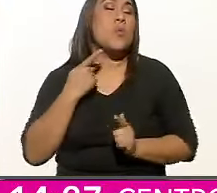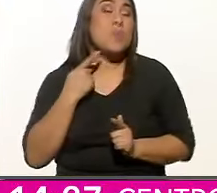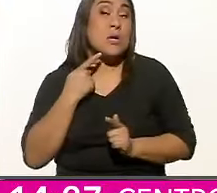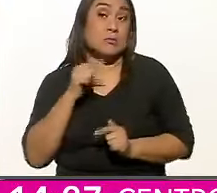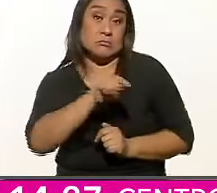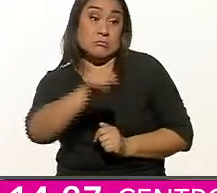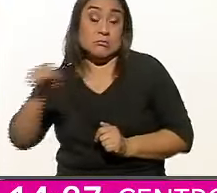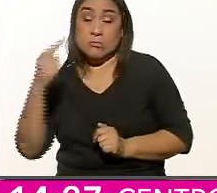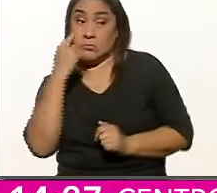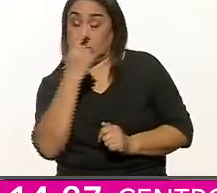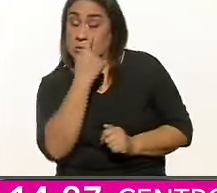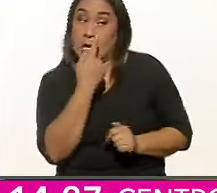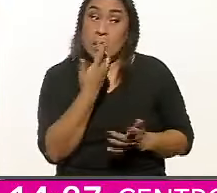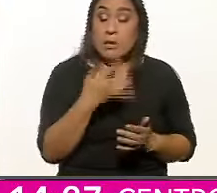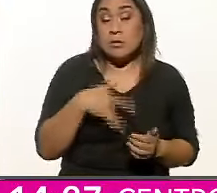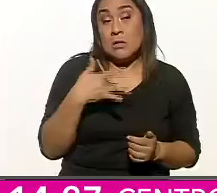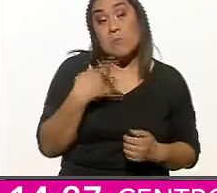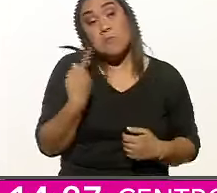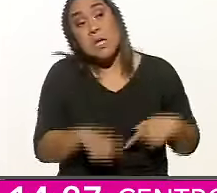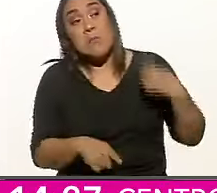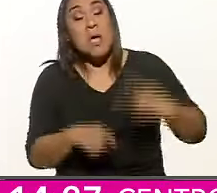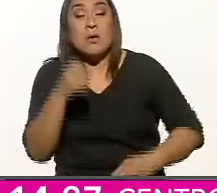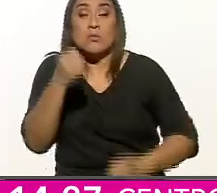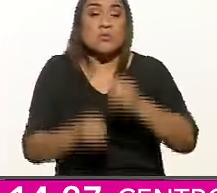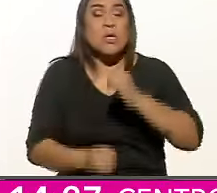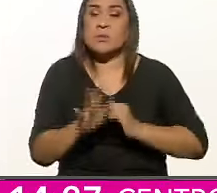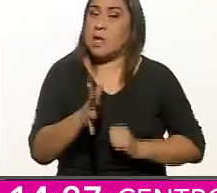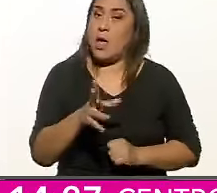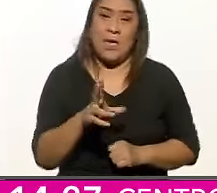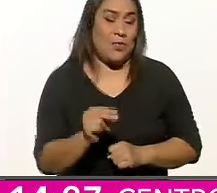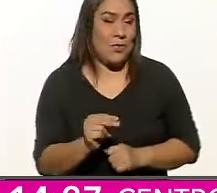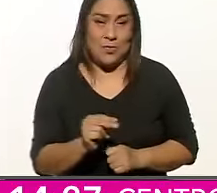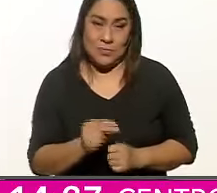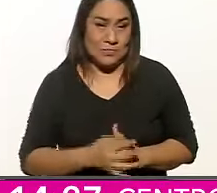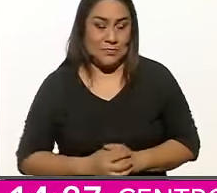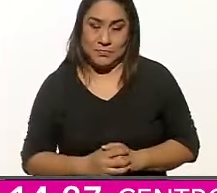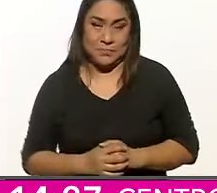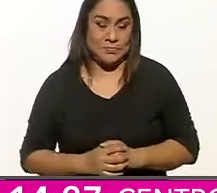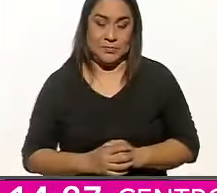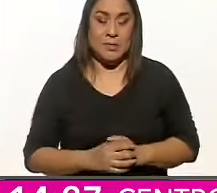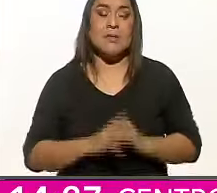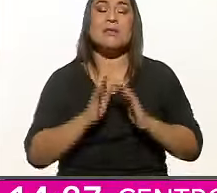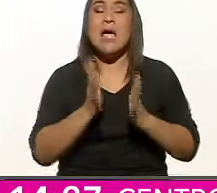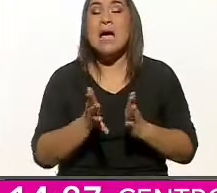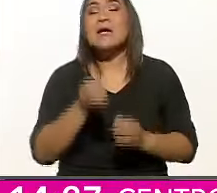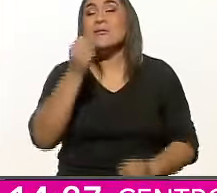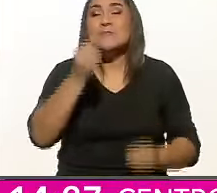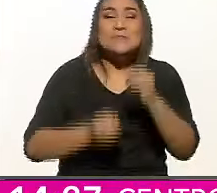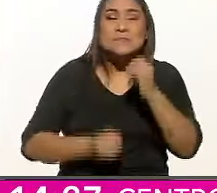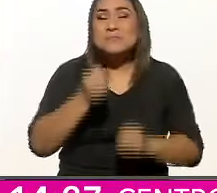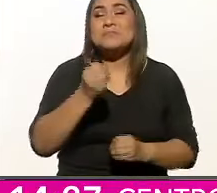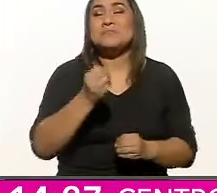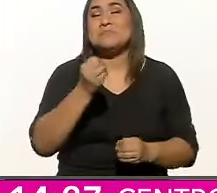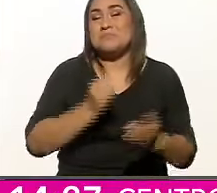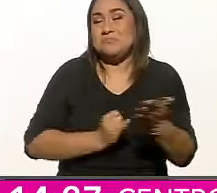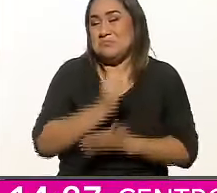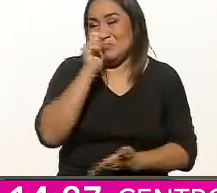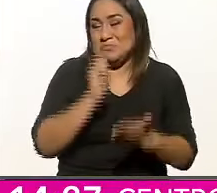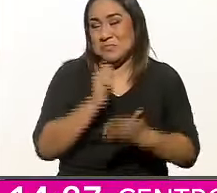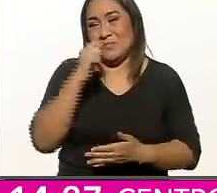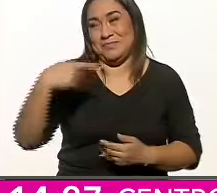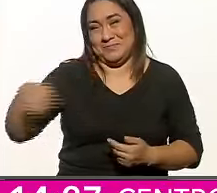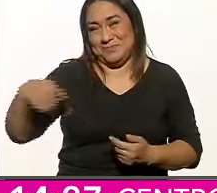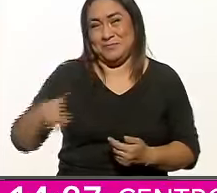definan quién y cómo habrá de impartir justicia. Dejarán los fallos y sentencias del poder